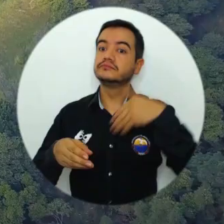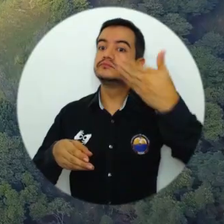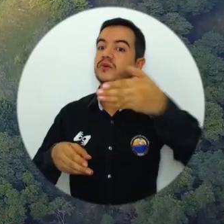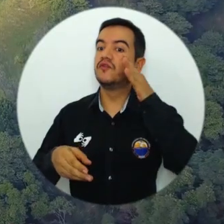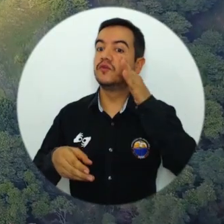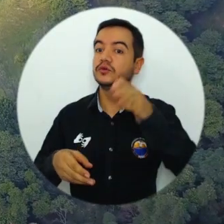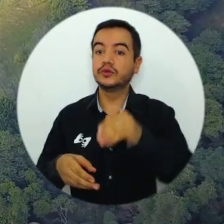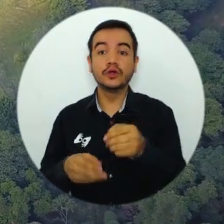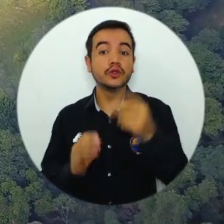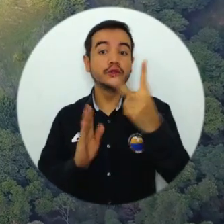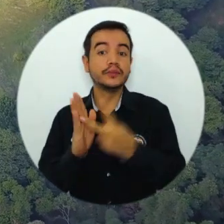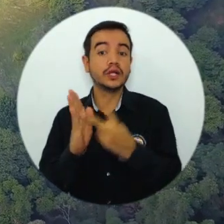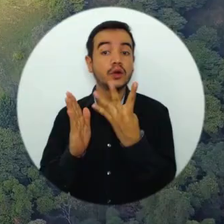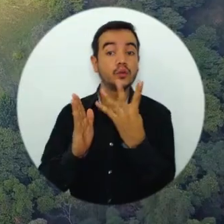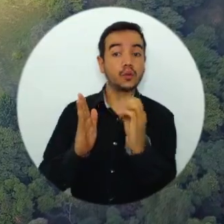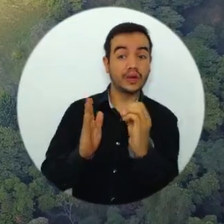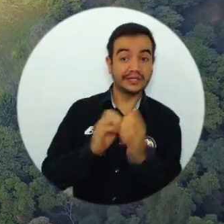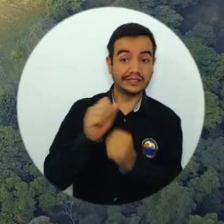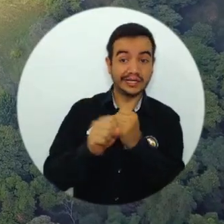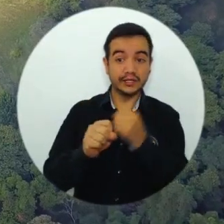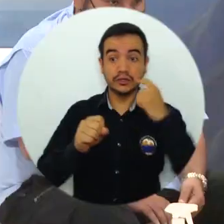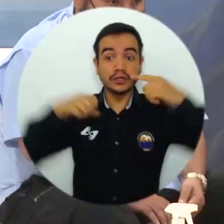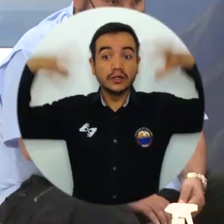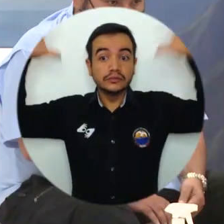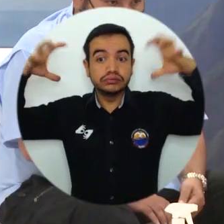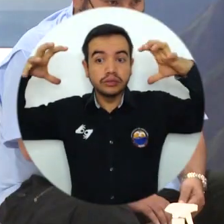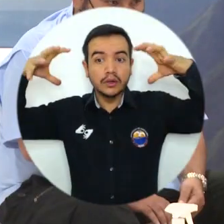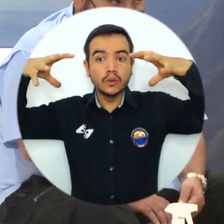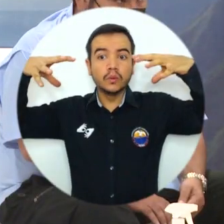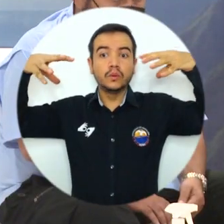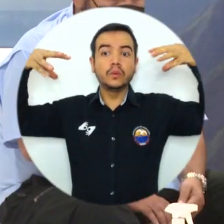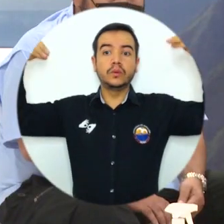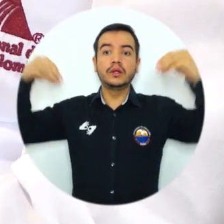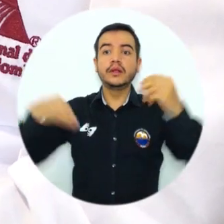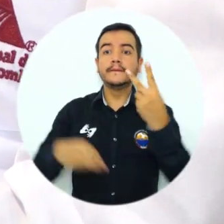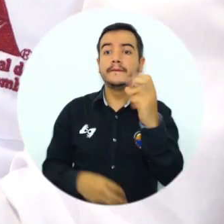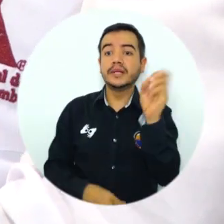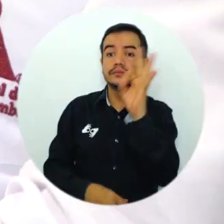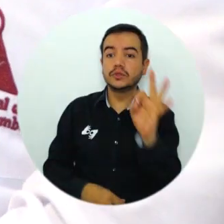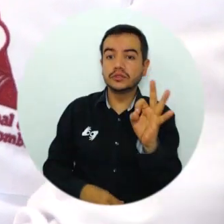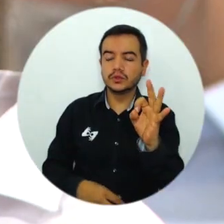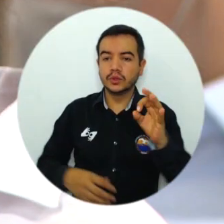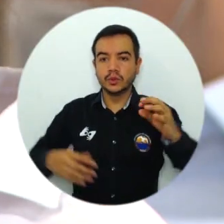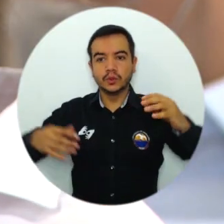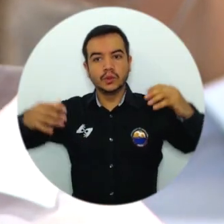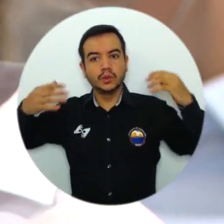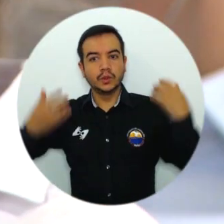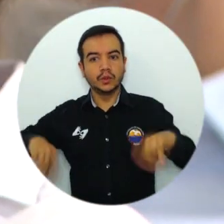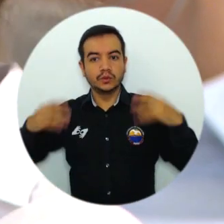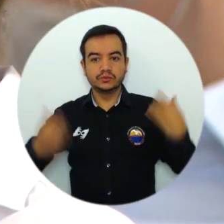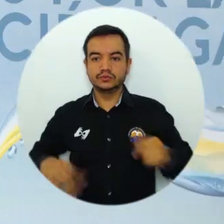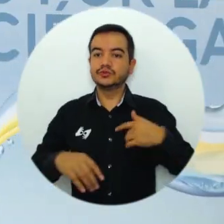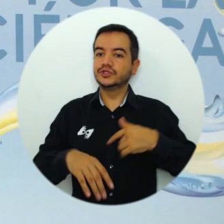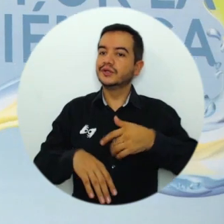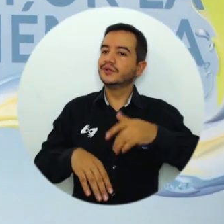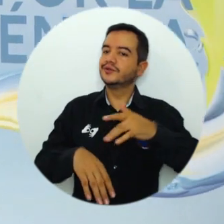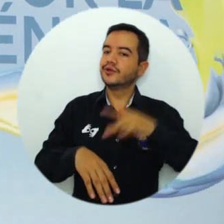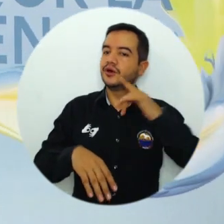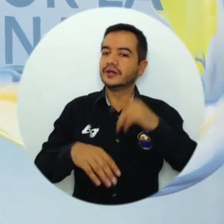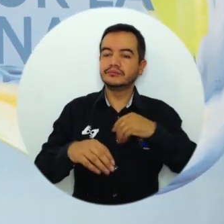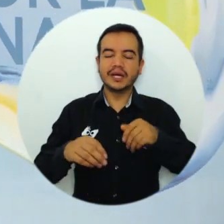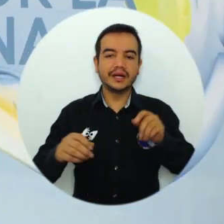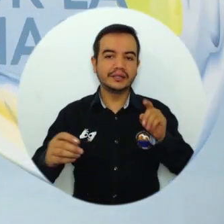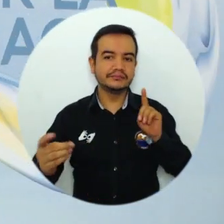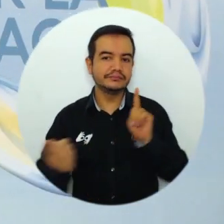lluvias podrían reducirse hasta en un 20%, datos que motivaron a realizar el encuentro conectándonos por la sierra y la ciénaga,